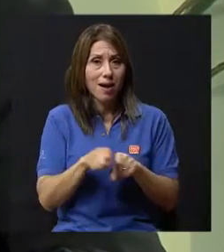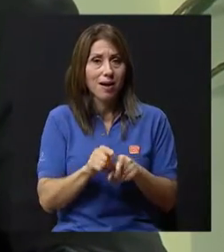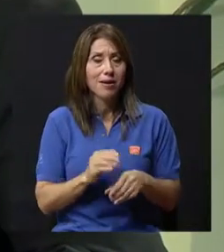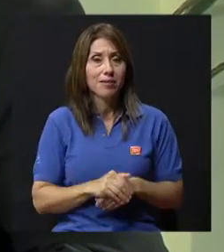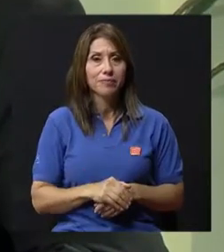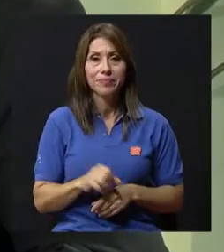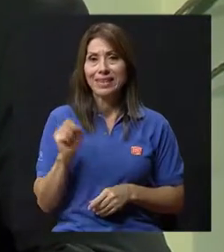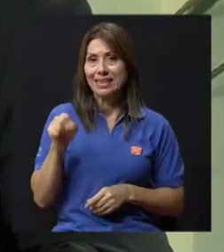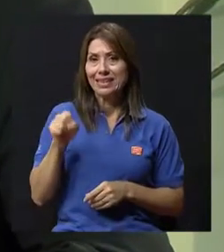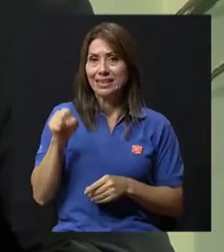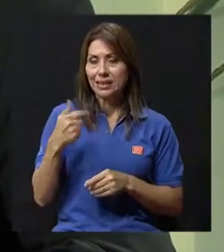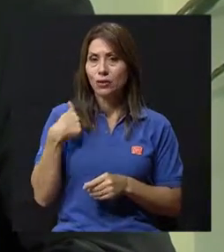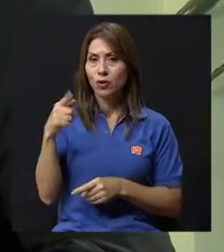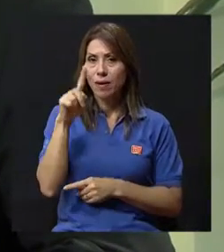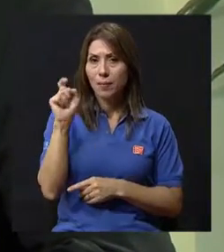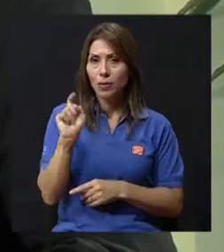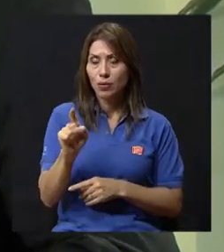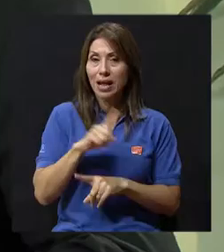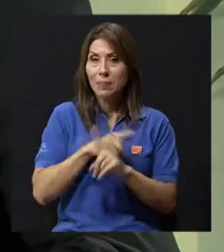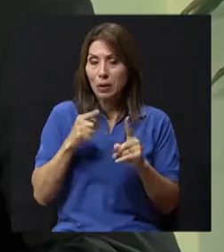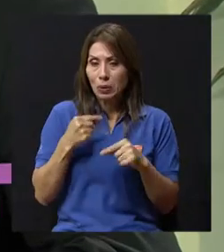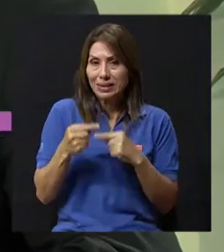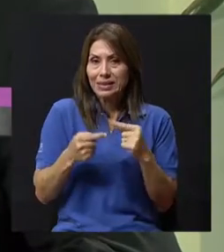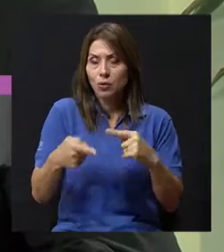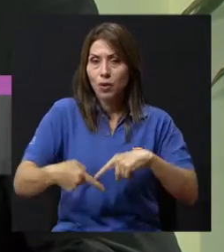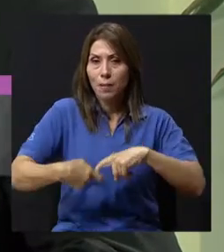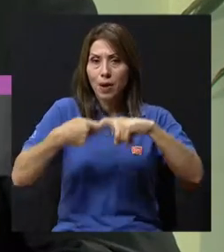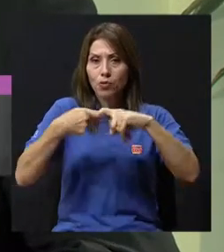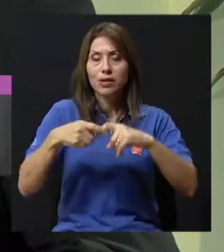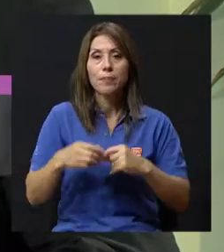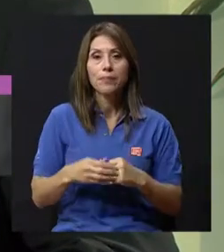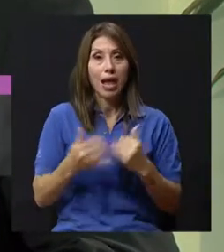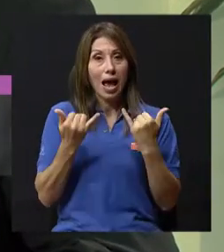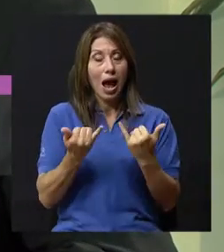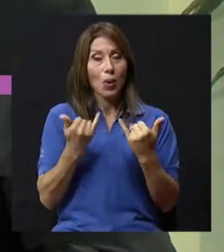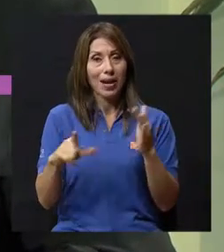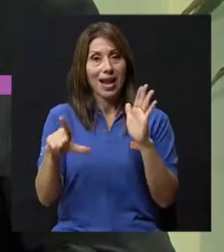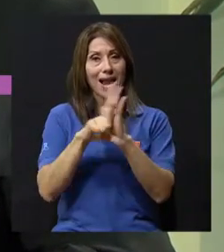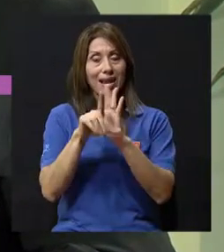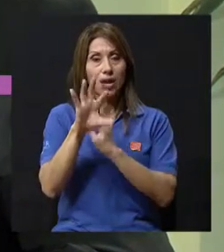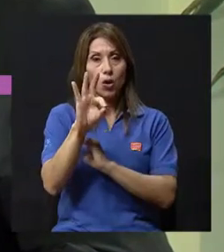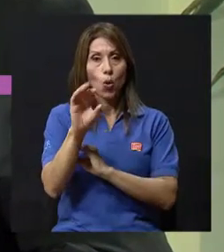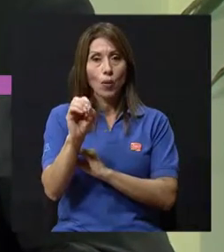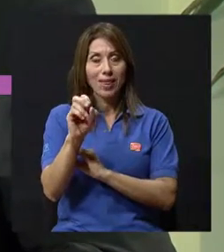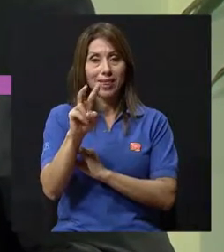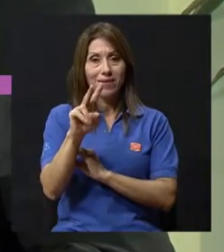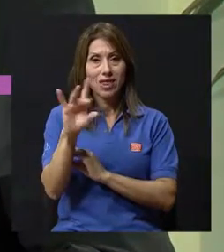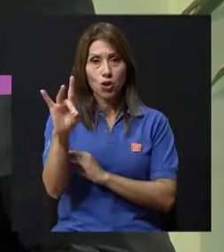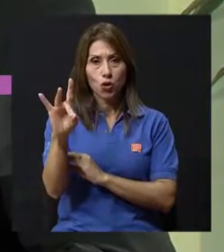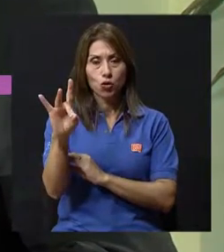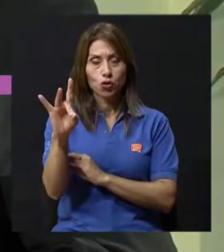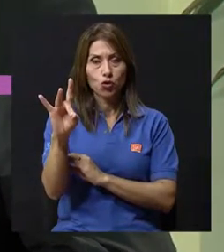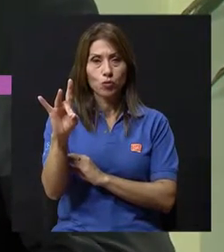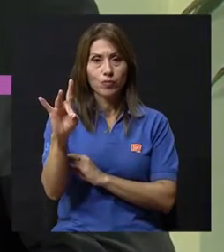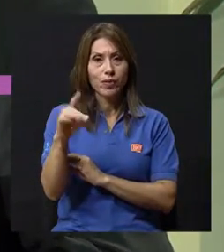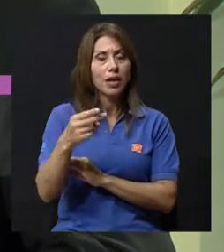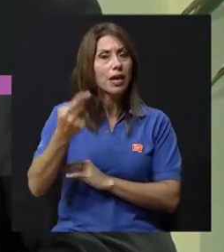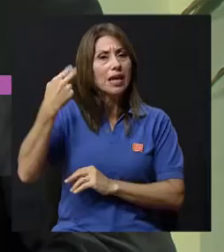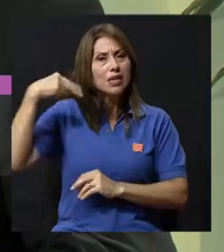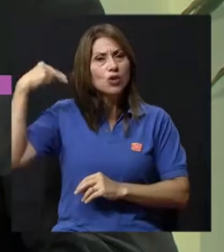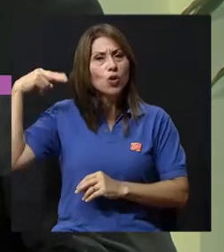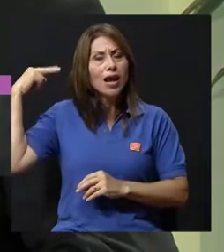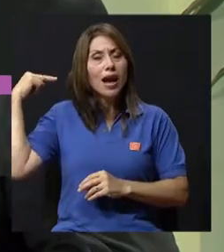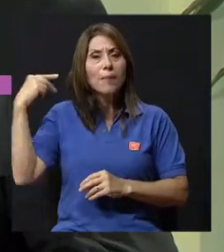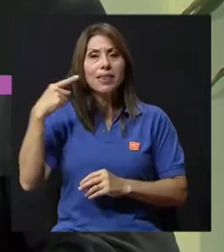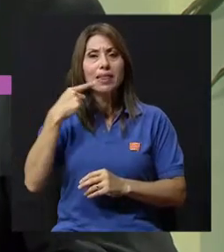a una pausa. A raíz de la implementación de la ley 9028, pues sí, de que históricamente